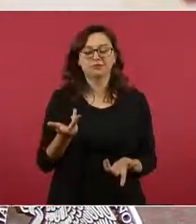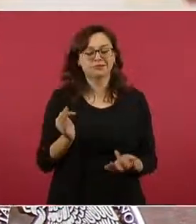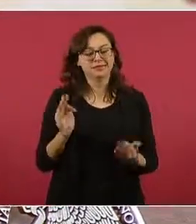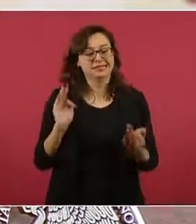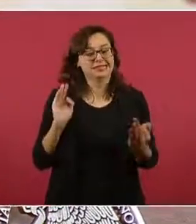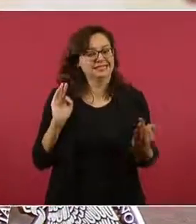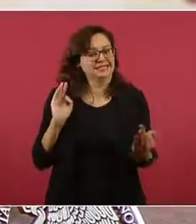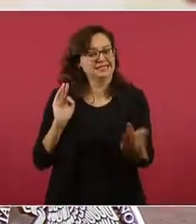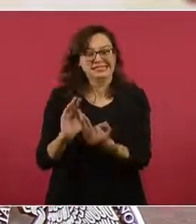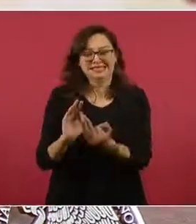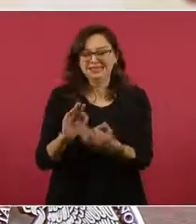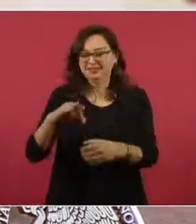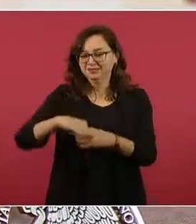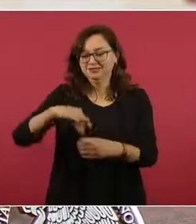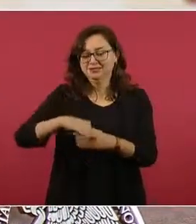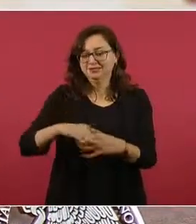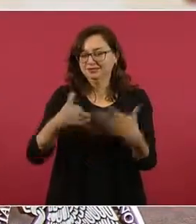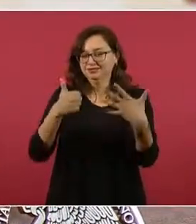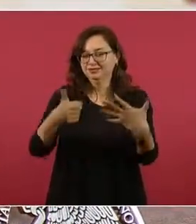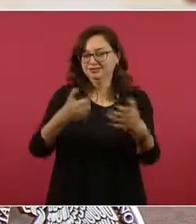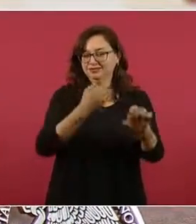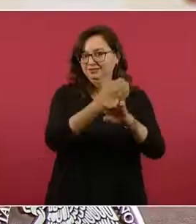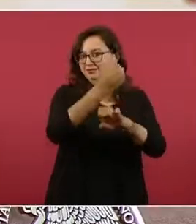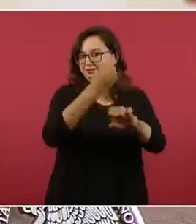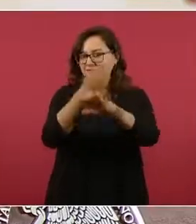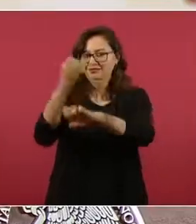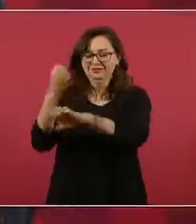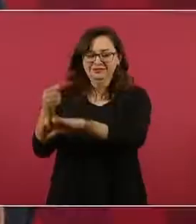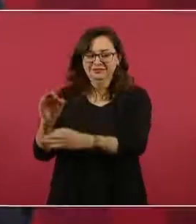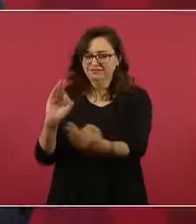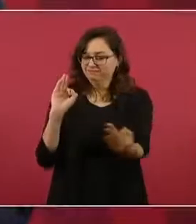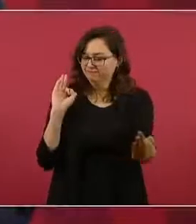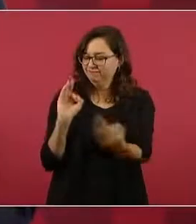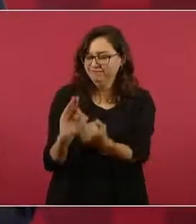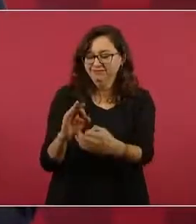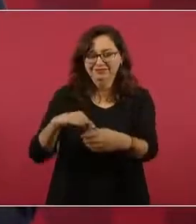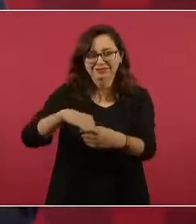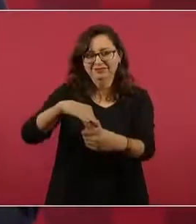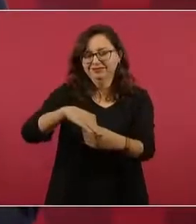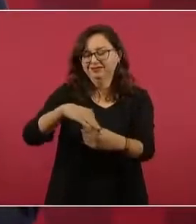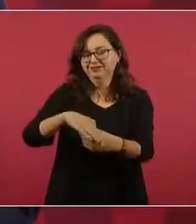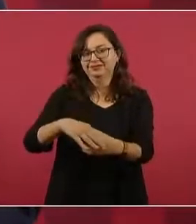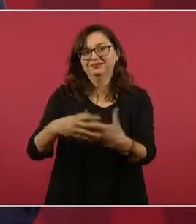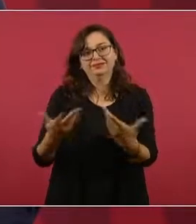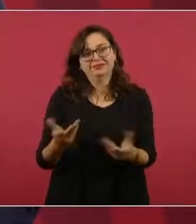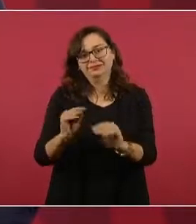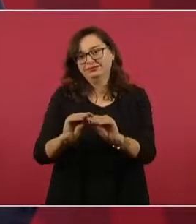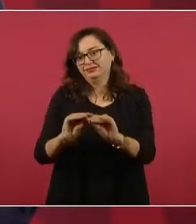seis elecciones, No deja de haber